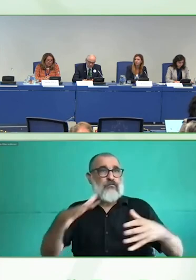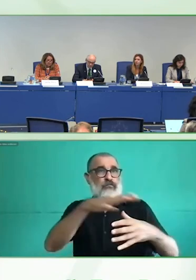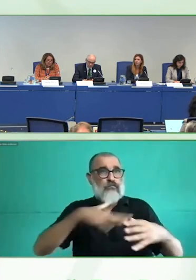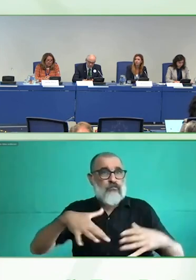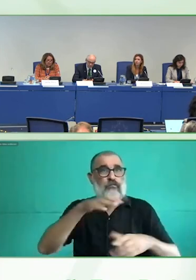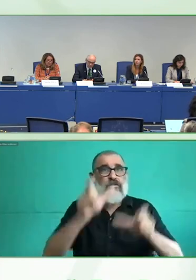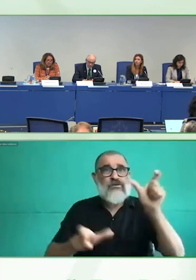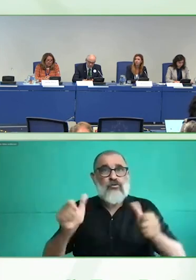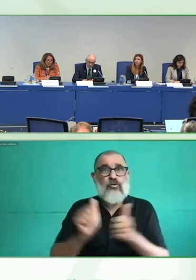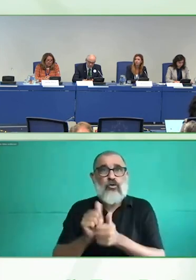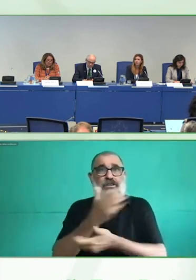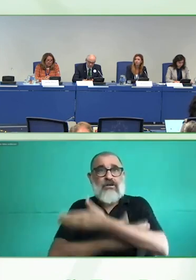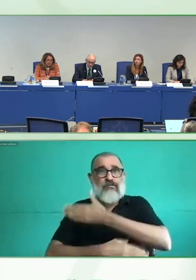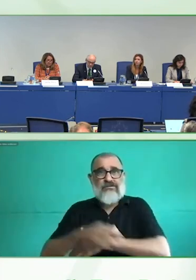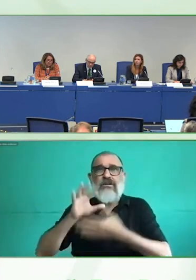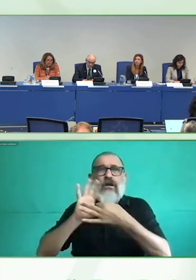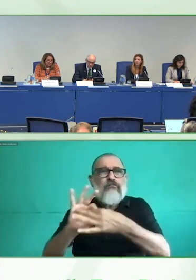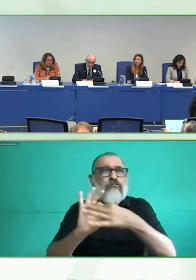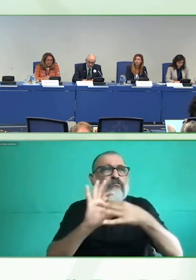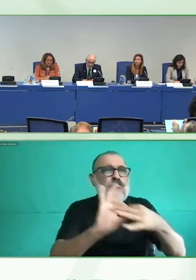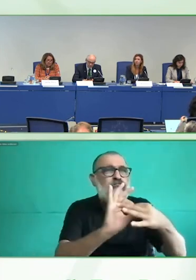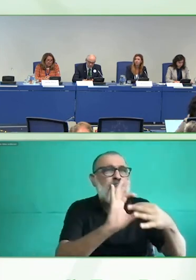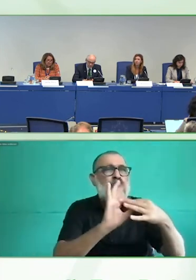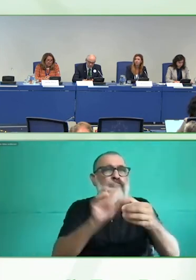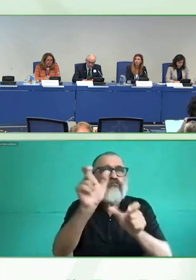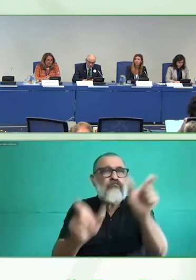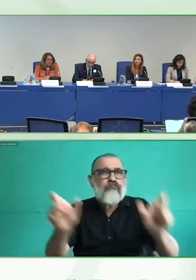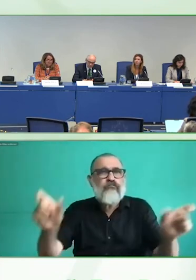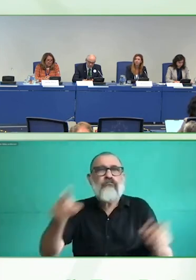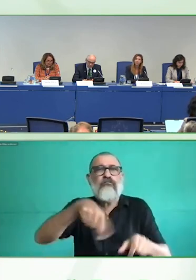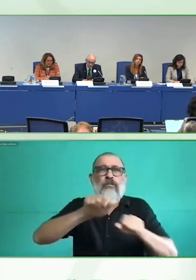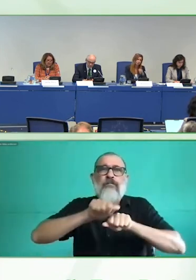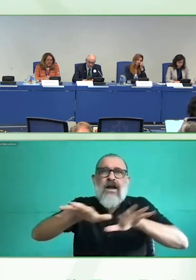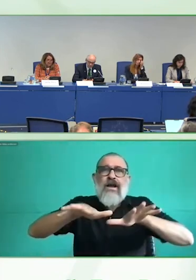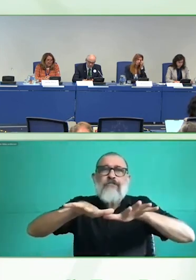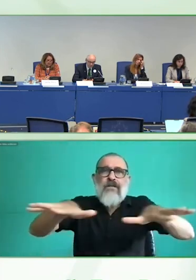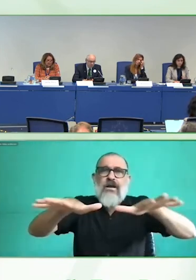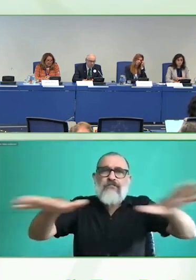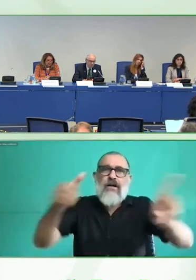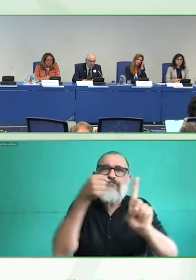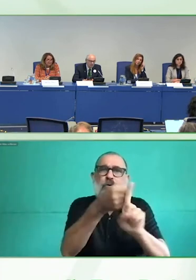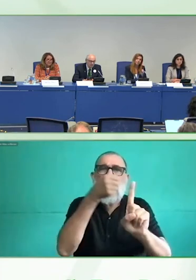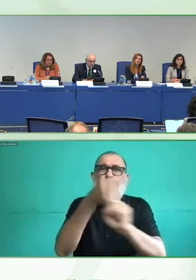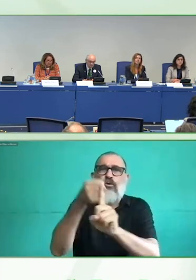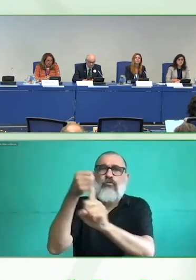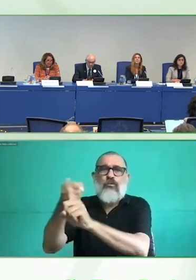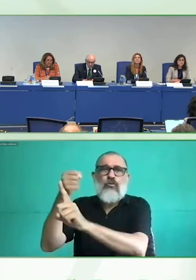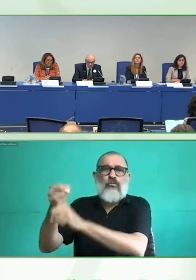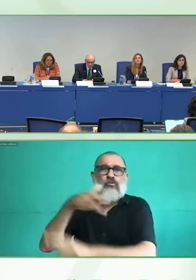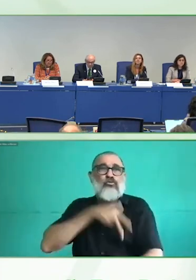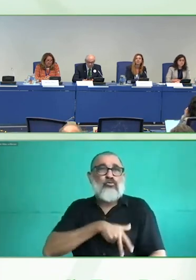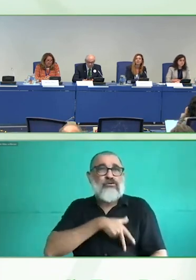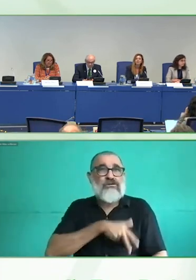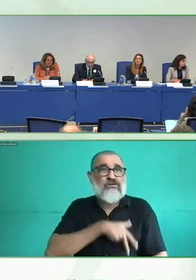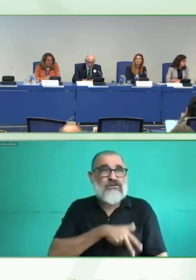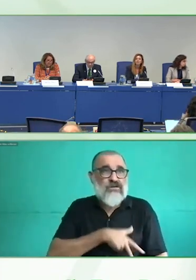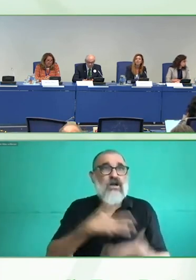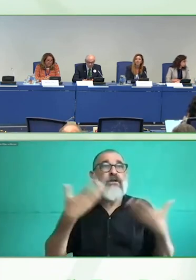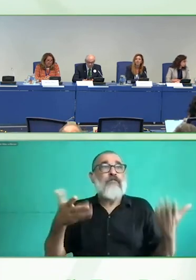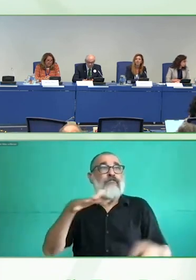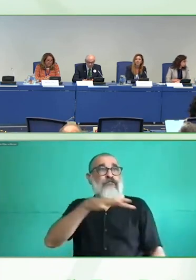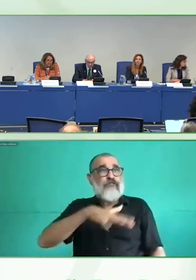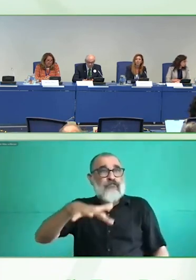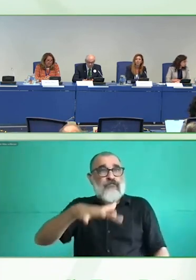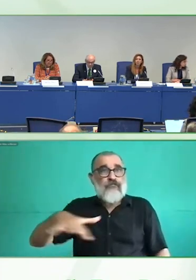personas con discapacidades cognitivas en diversos ámbitos del desarrollo humano. El compromiso de Zero Project con Latinoamérica